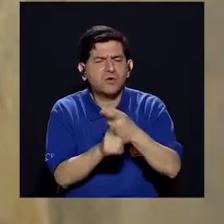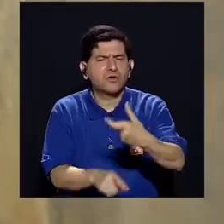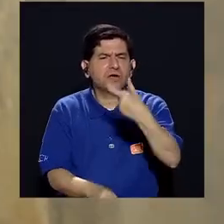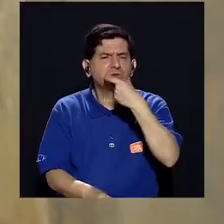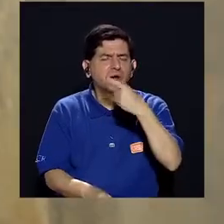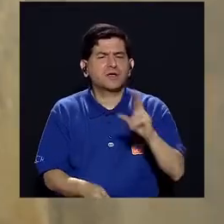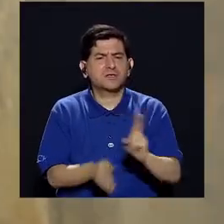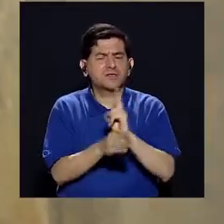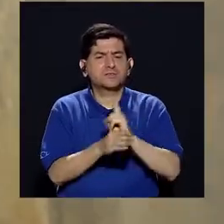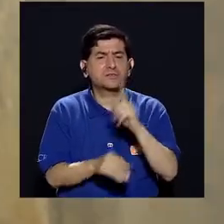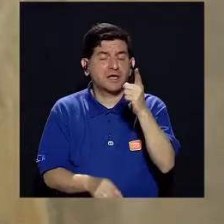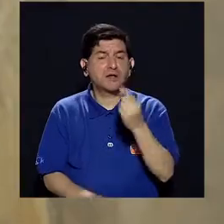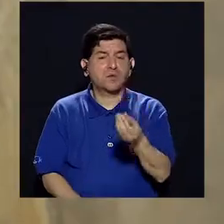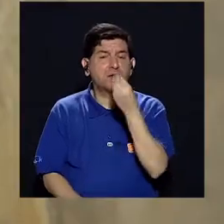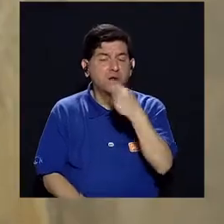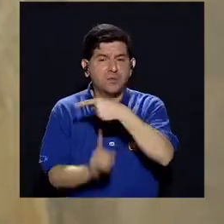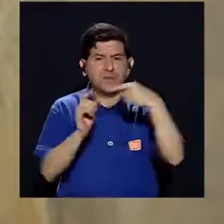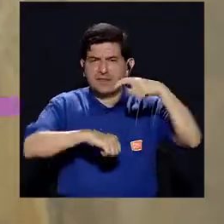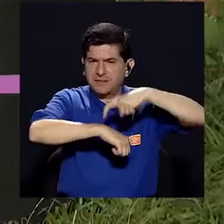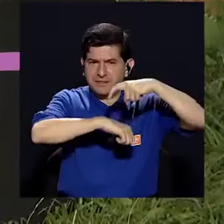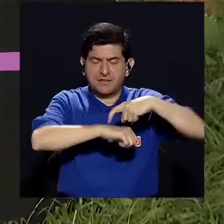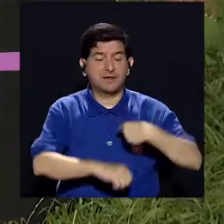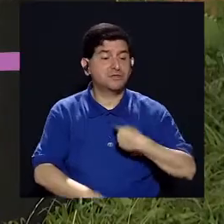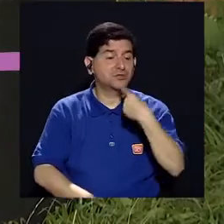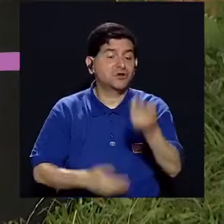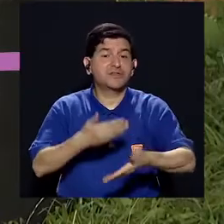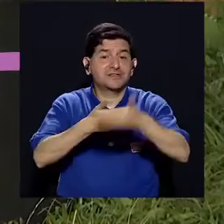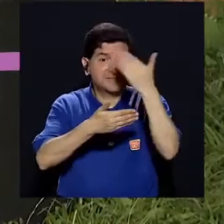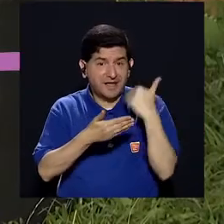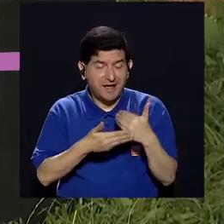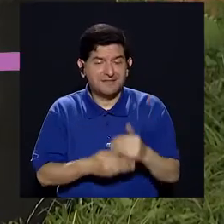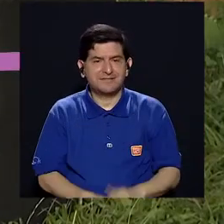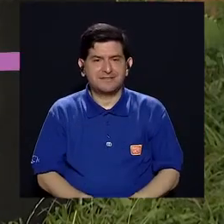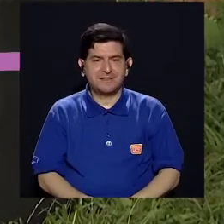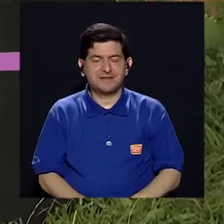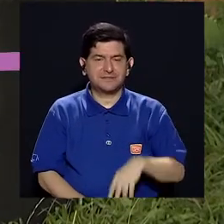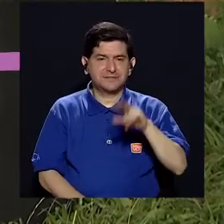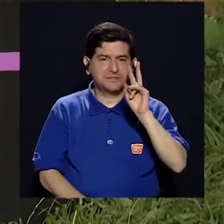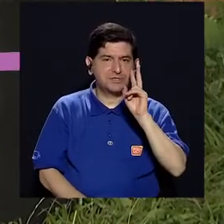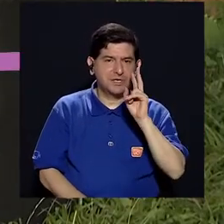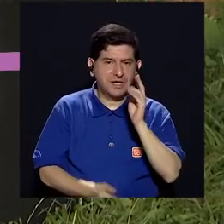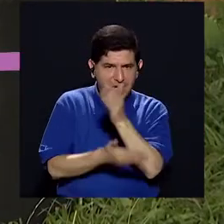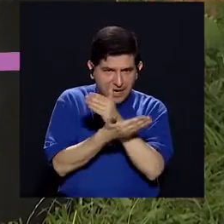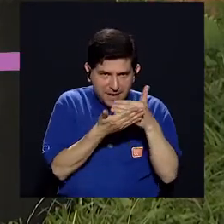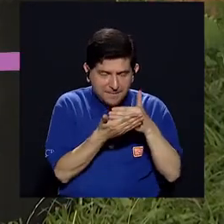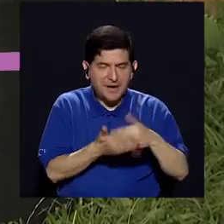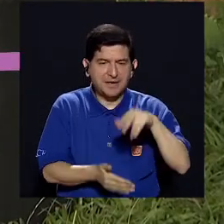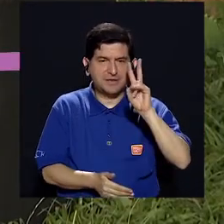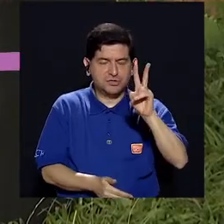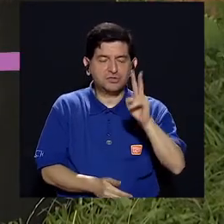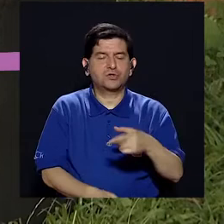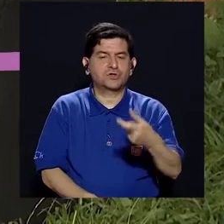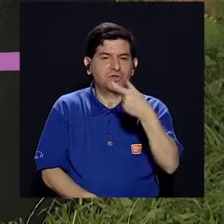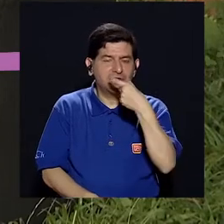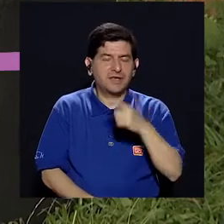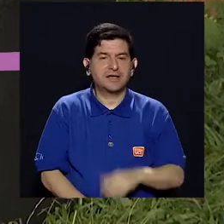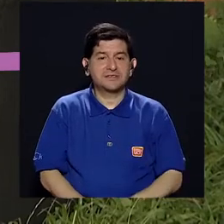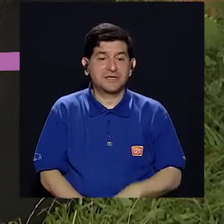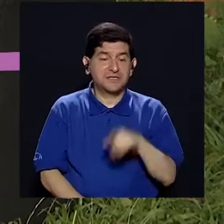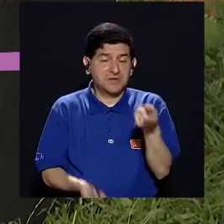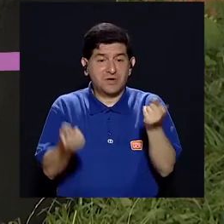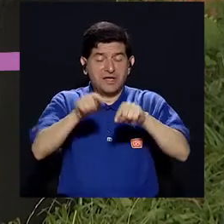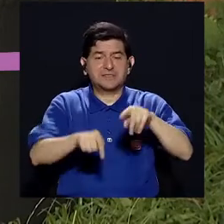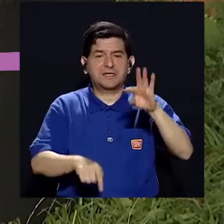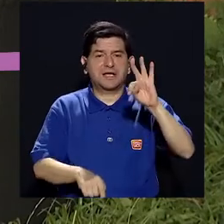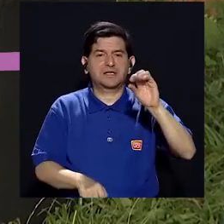recomendable de galletas que se va a consumir en una merienda? Pues lo que yo les decía, si la porción son dos galletitas, comerme solo un empaque,